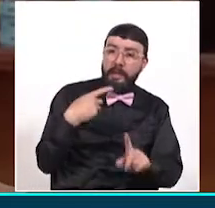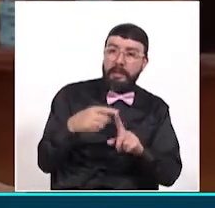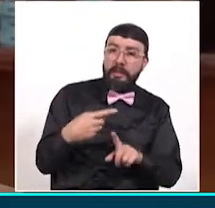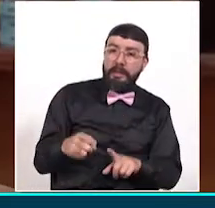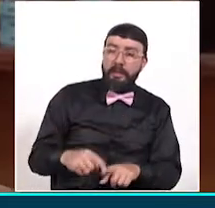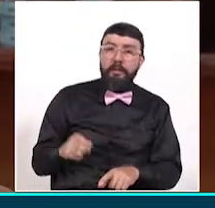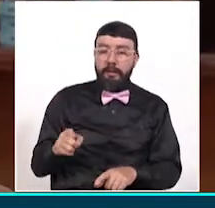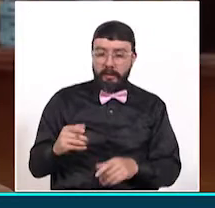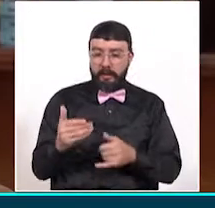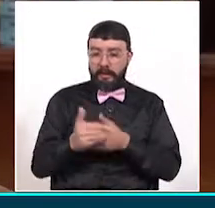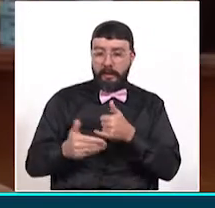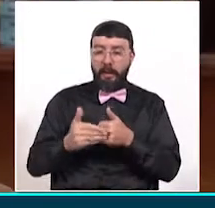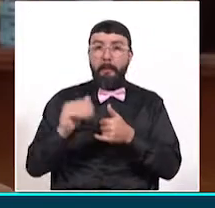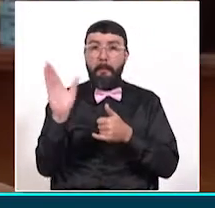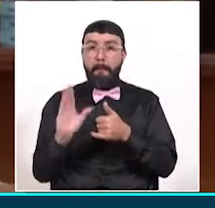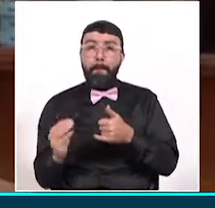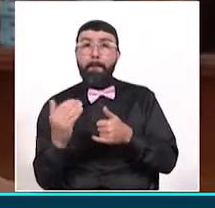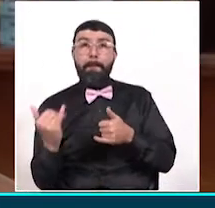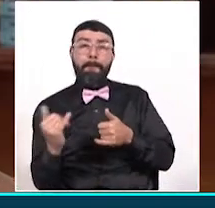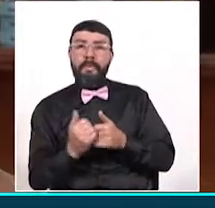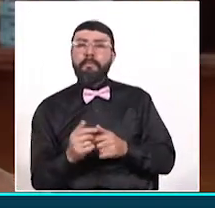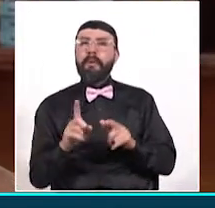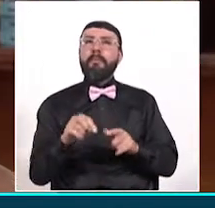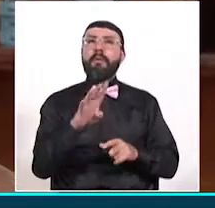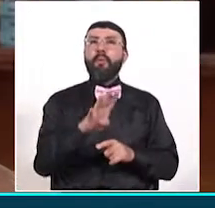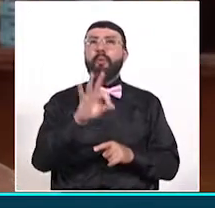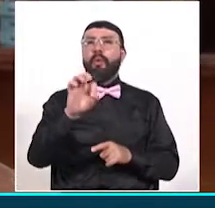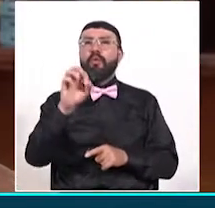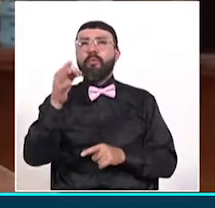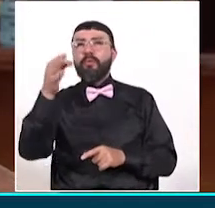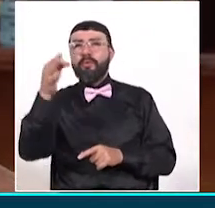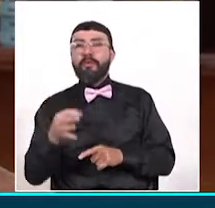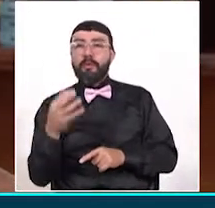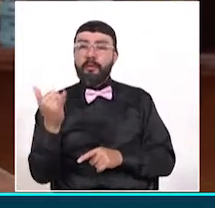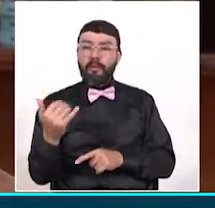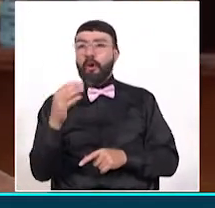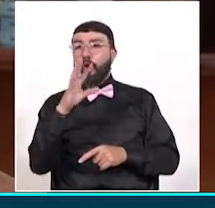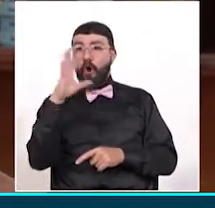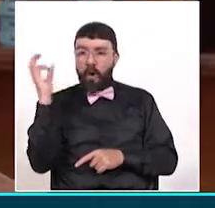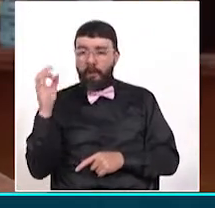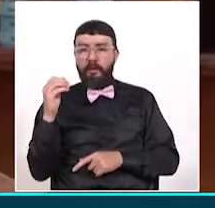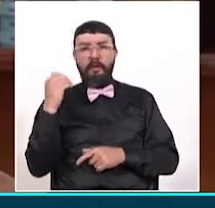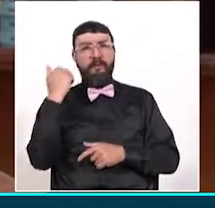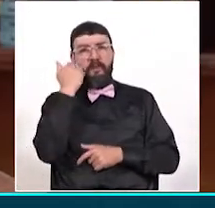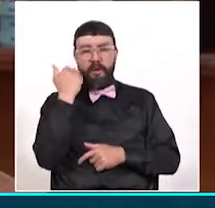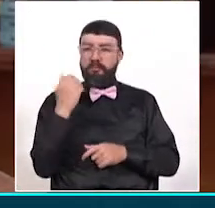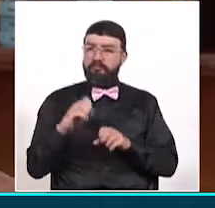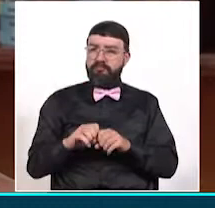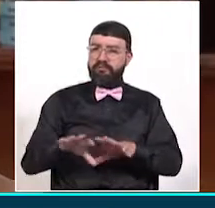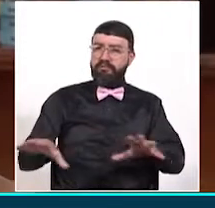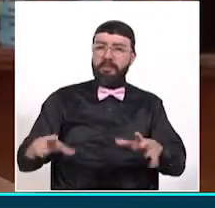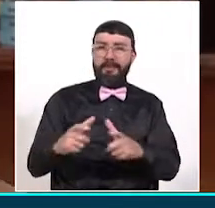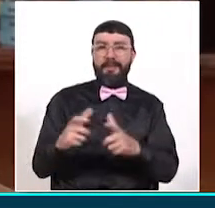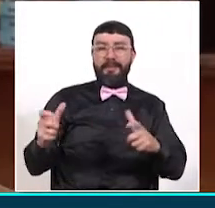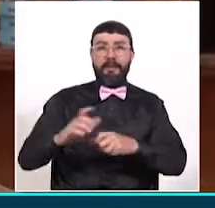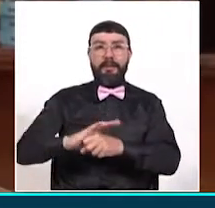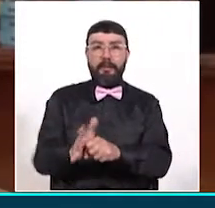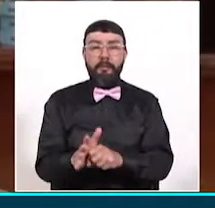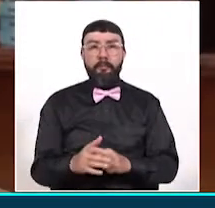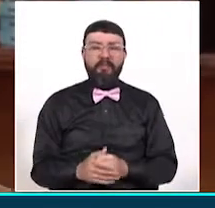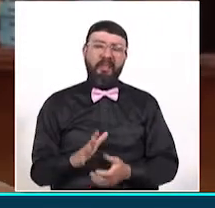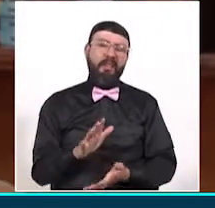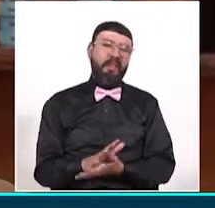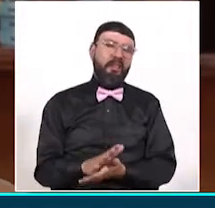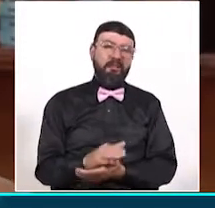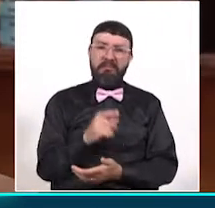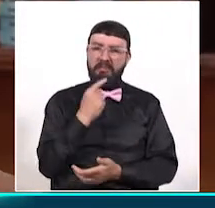el Departamento del Quindío y un 48 por ciento de contagios en hombres. No podemos bajar la guardia frente a